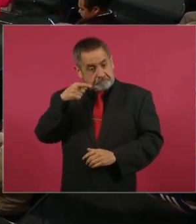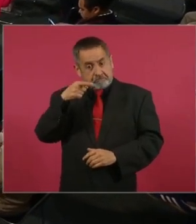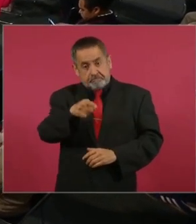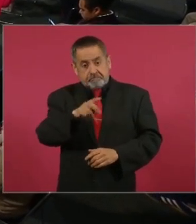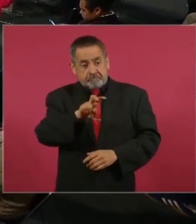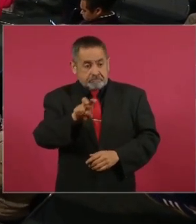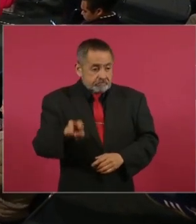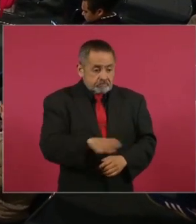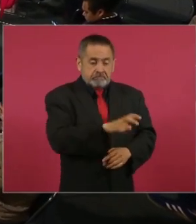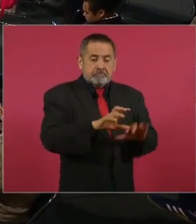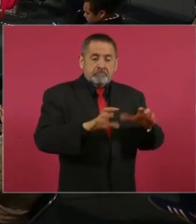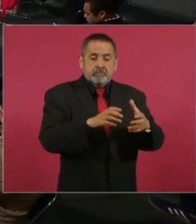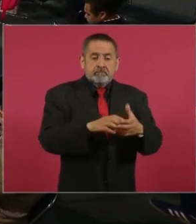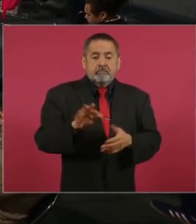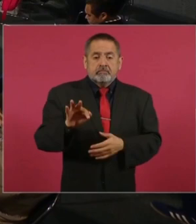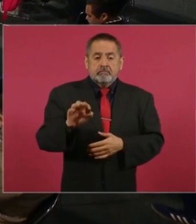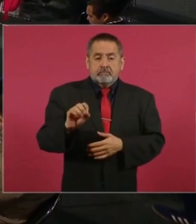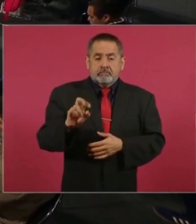fórmula.